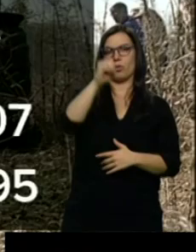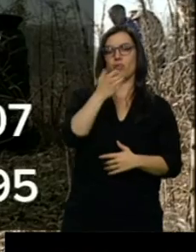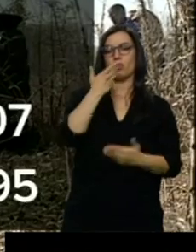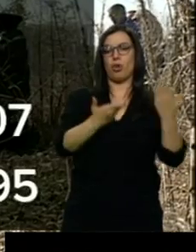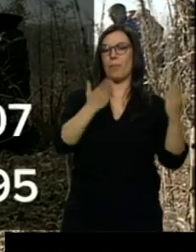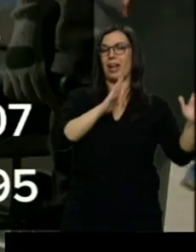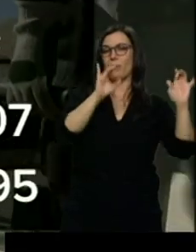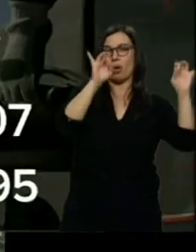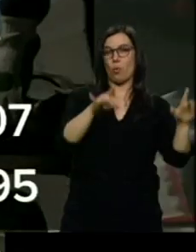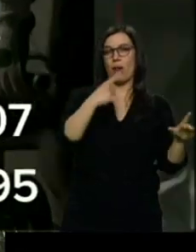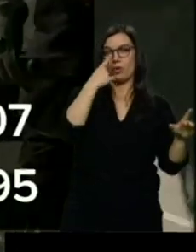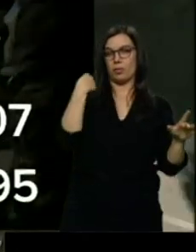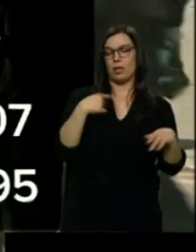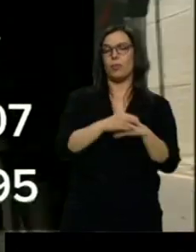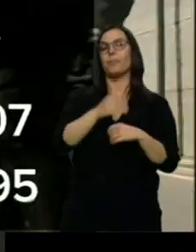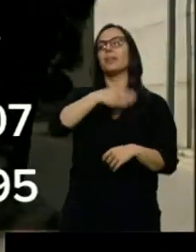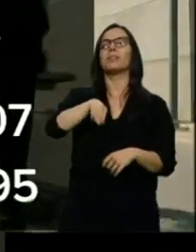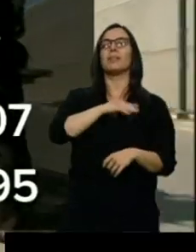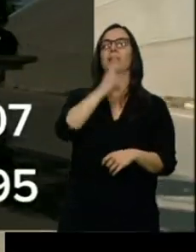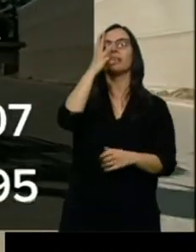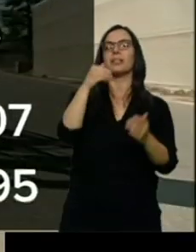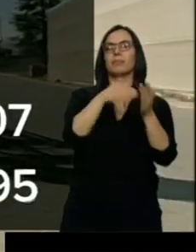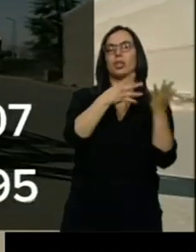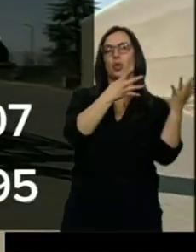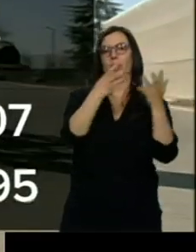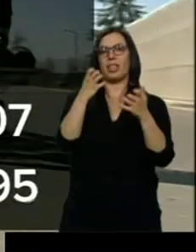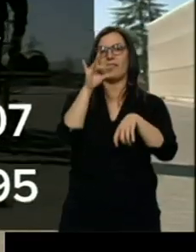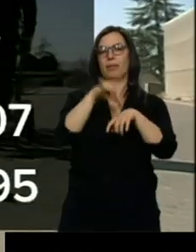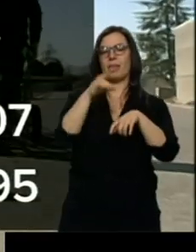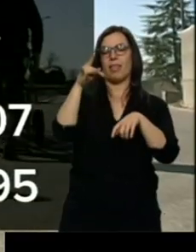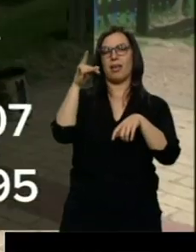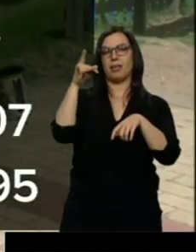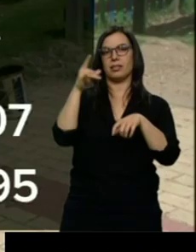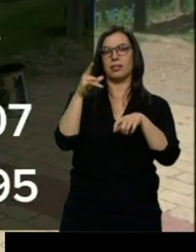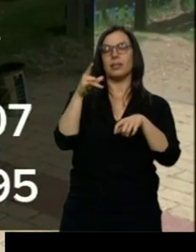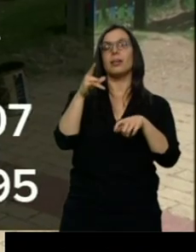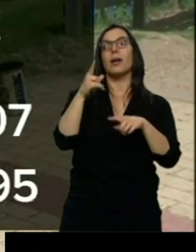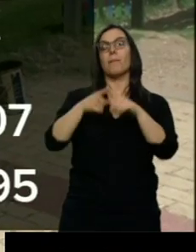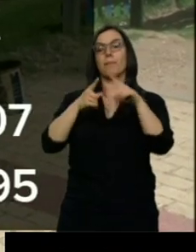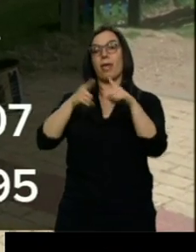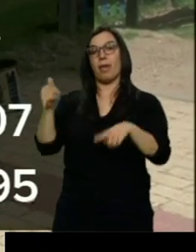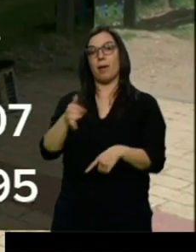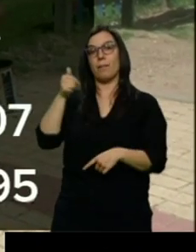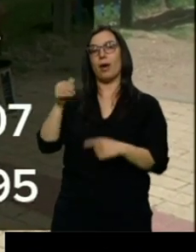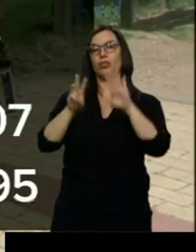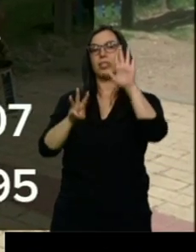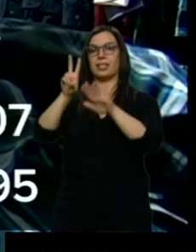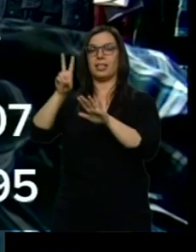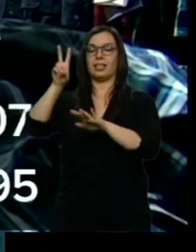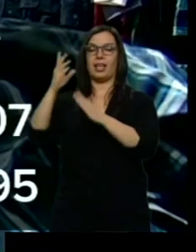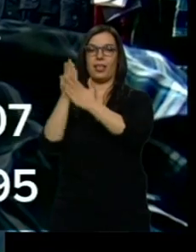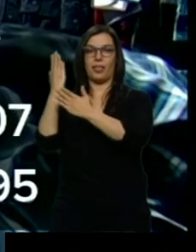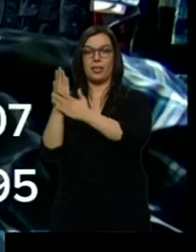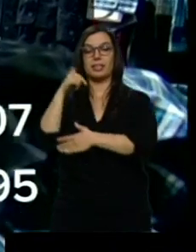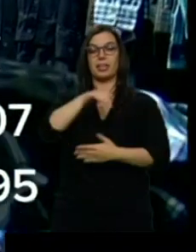En España se declararon 3.900 con una duración media de la baja de 87 días y en Castilla y León 134